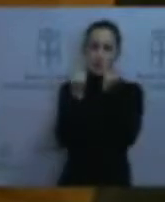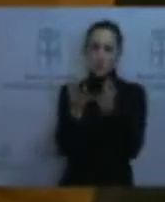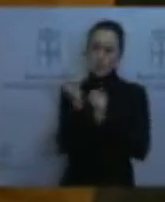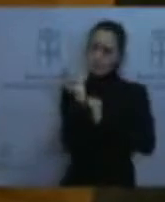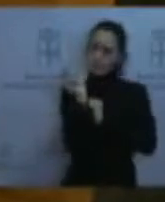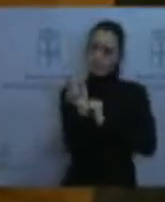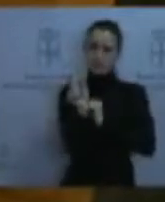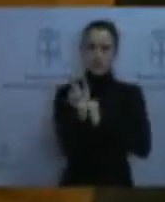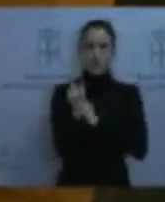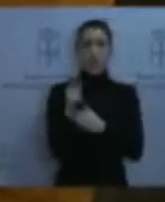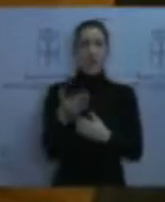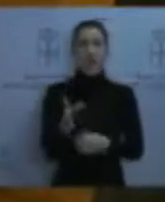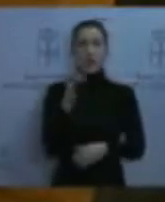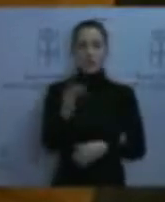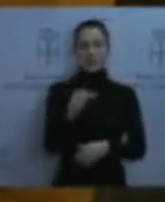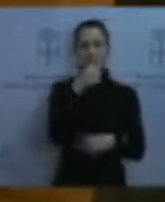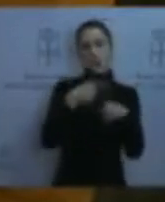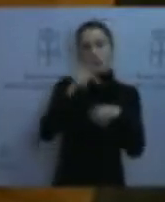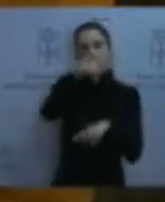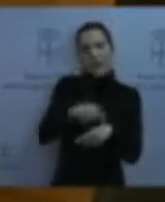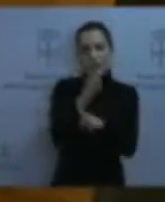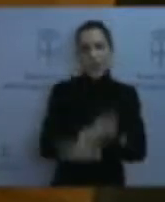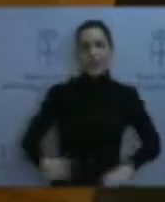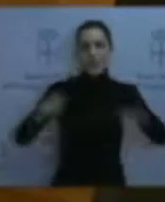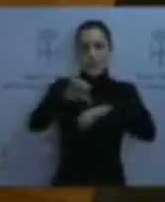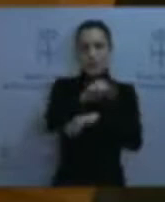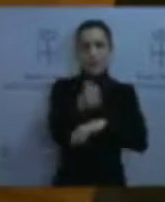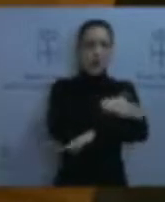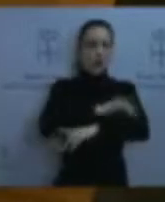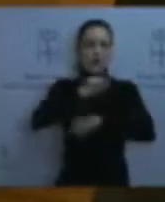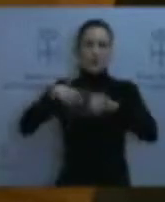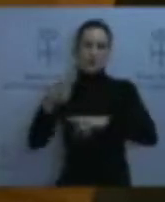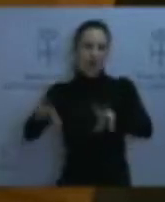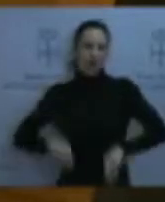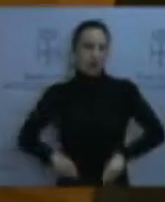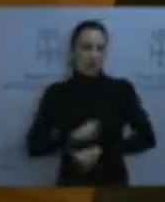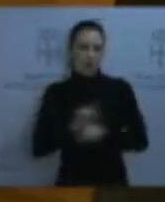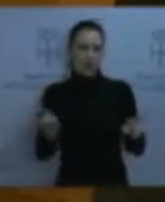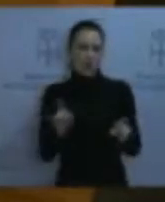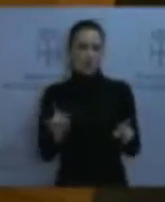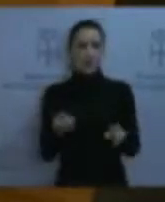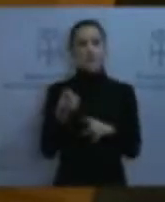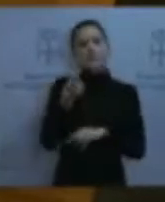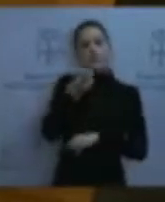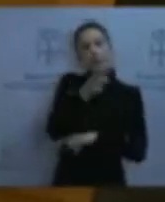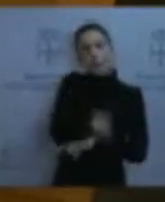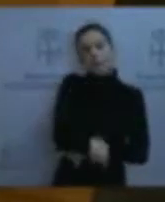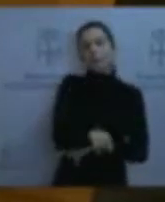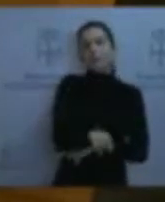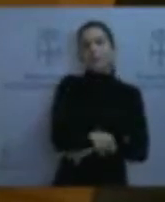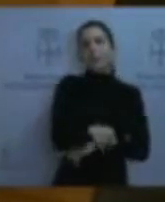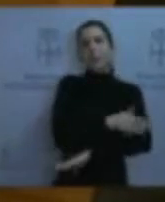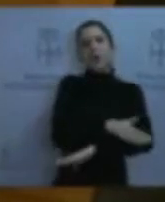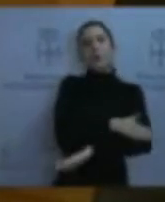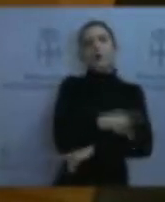por el Gobierno. El control al Gobierno permite, sin embargo, poner en evidencia que su política es continuista, conservadora, y